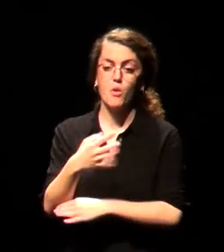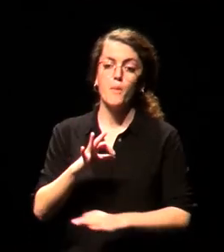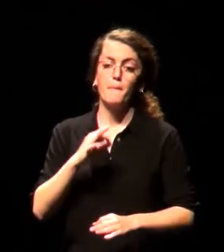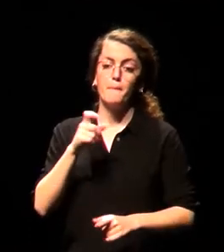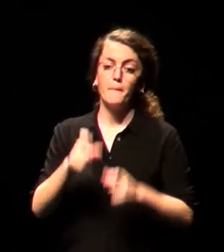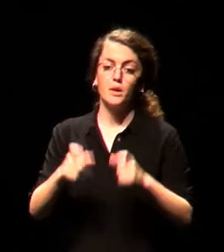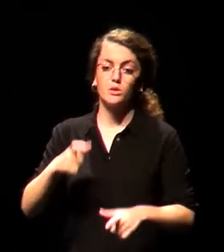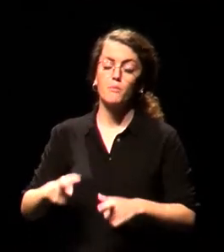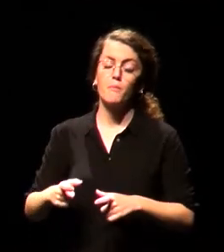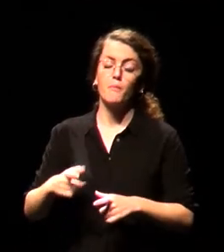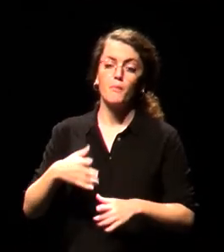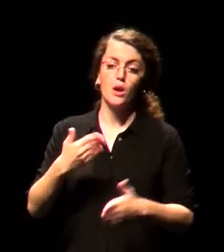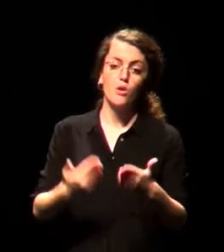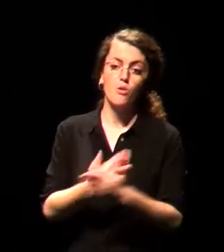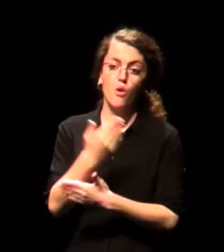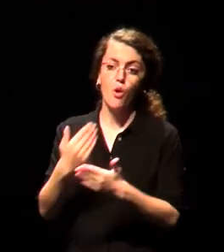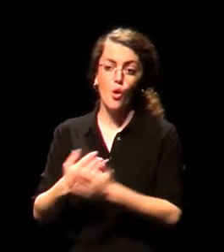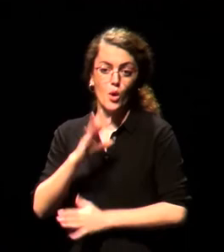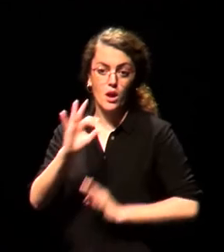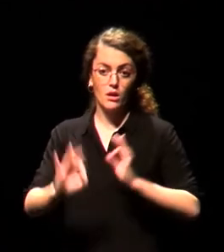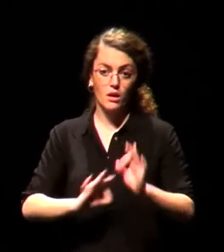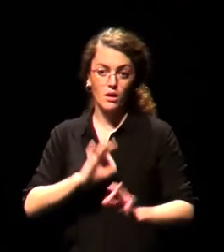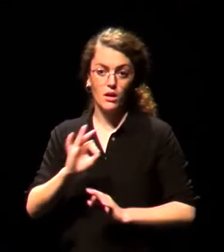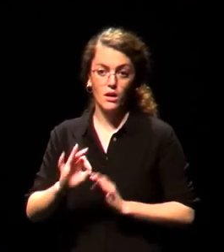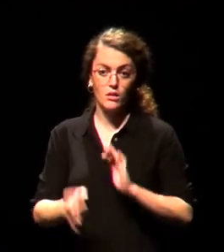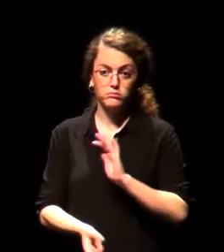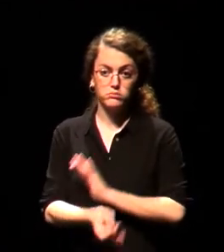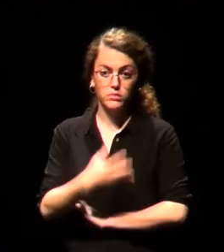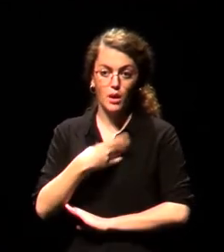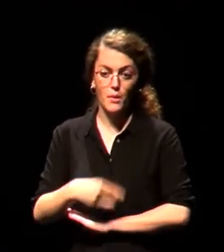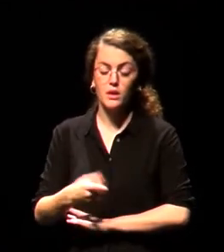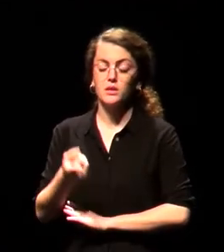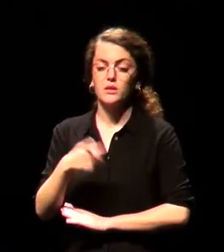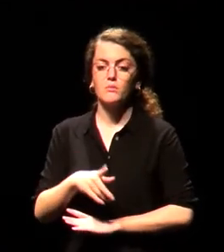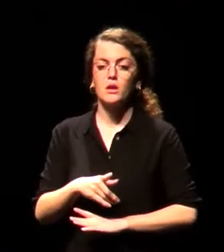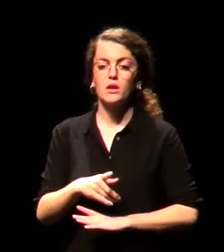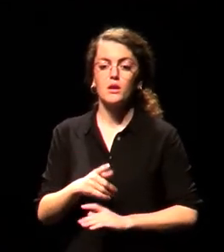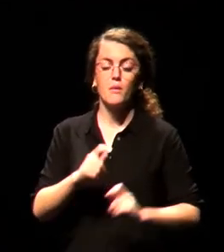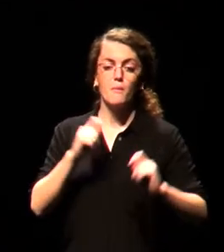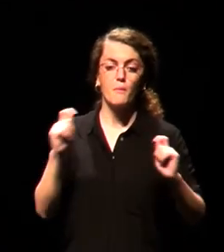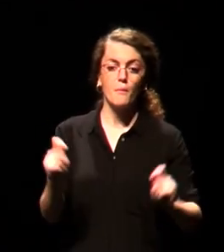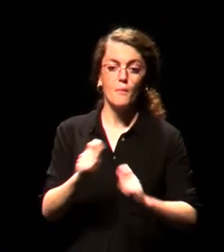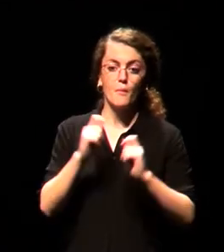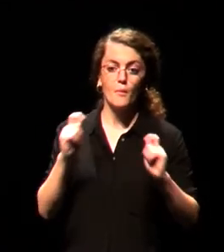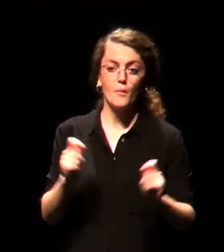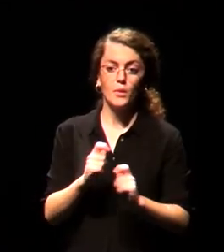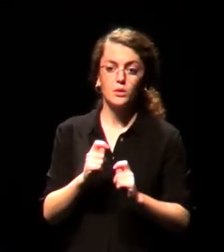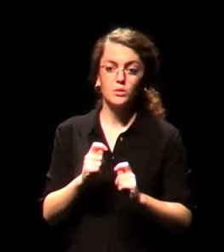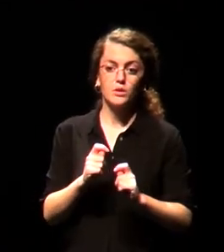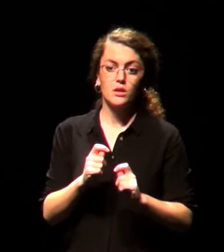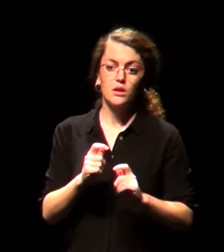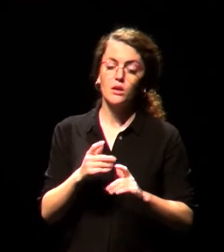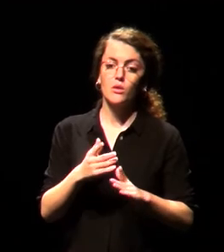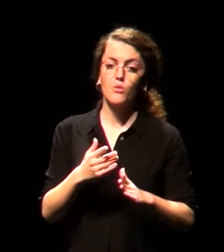de las jornadas y también van a patrocinar la publicación conmemorativa de los 10 años de las jornadas de inclusión